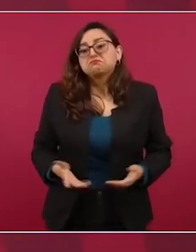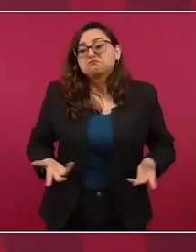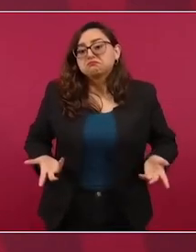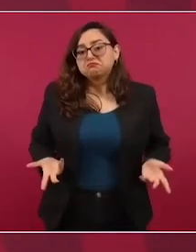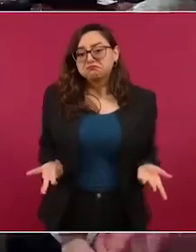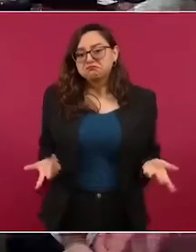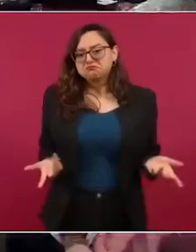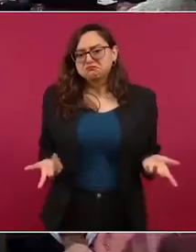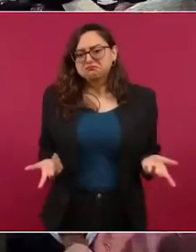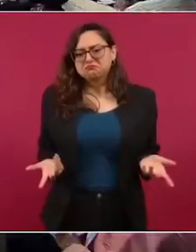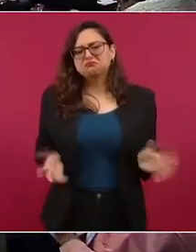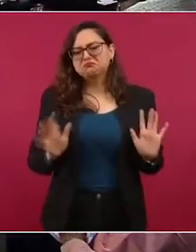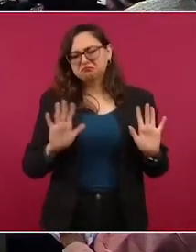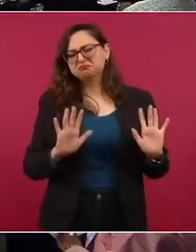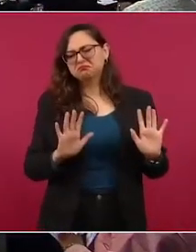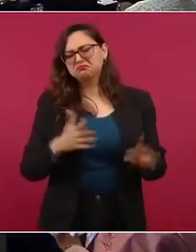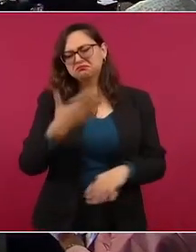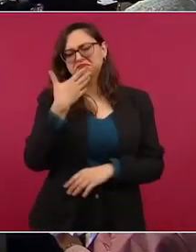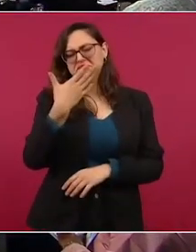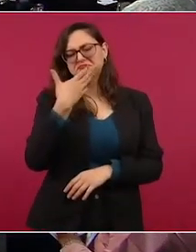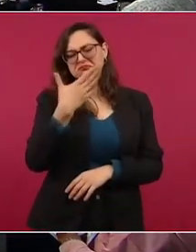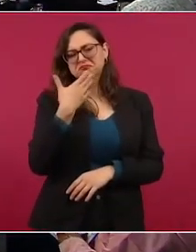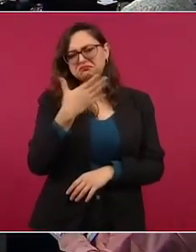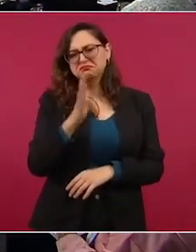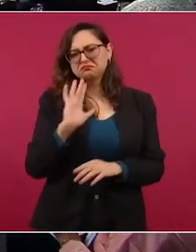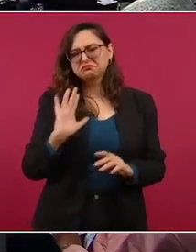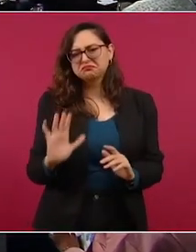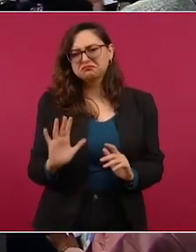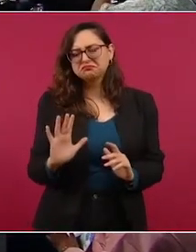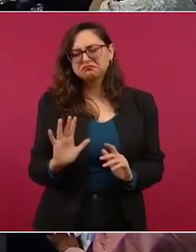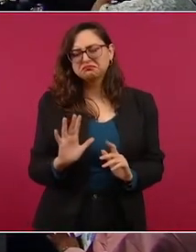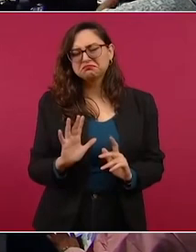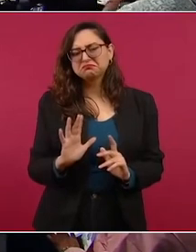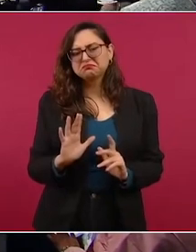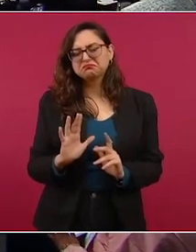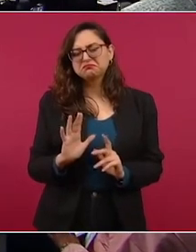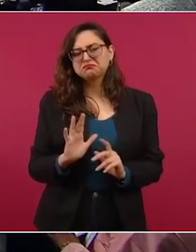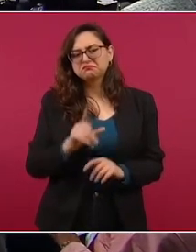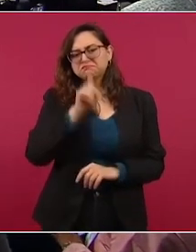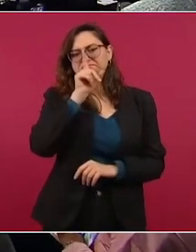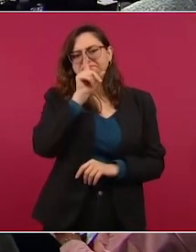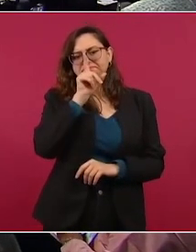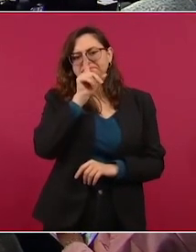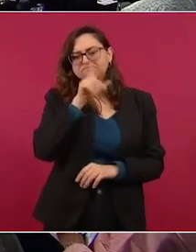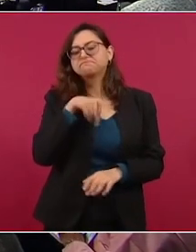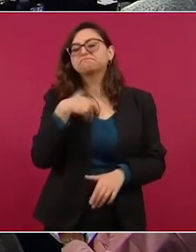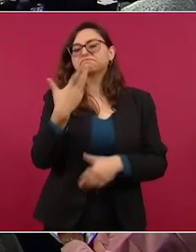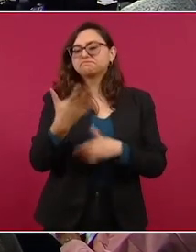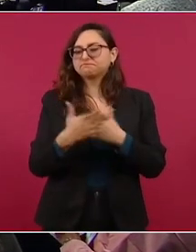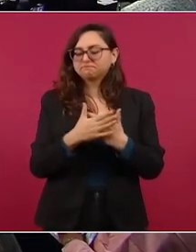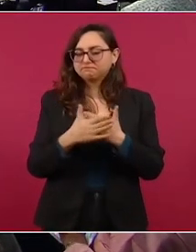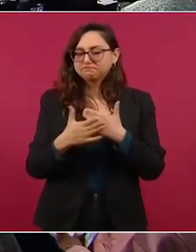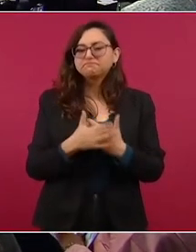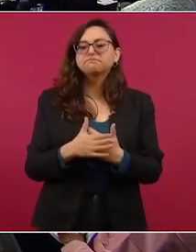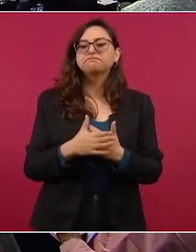lo que vamos a hacer es proponer una reforma